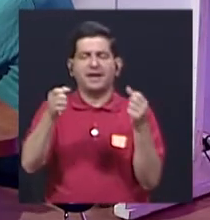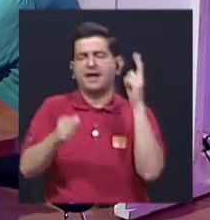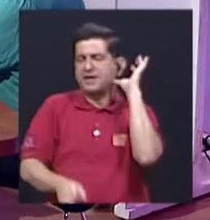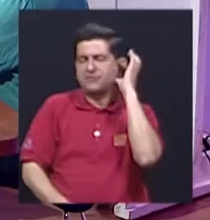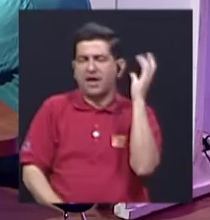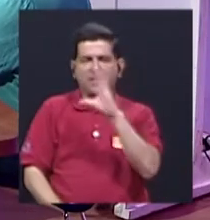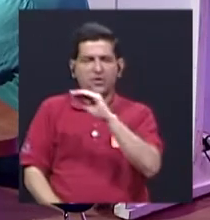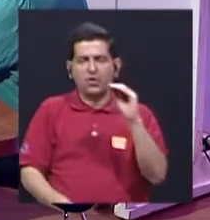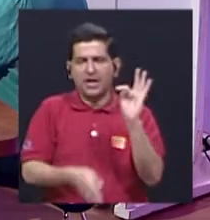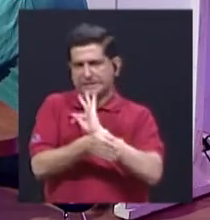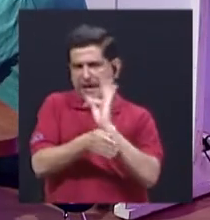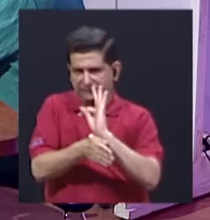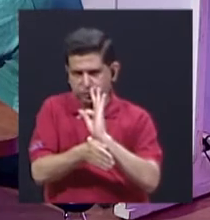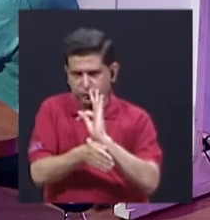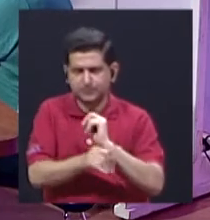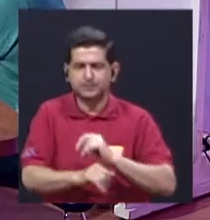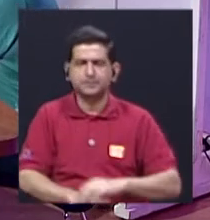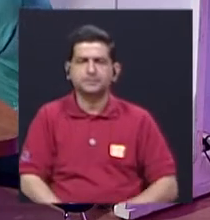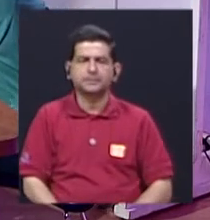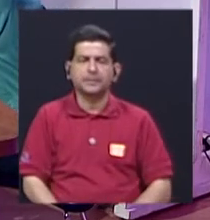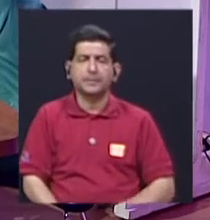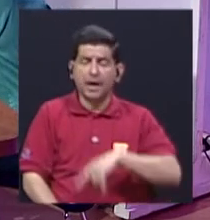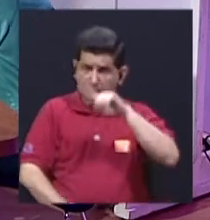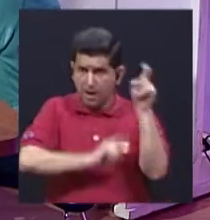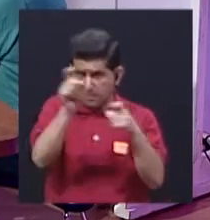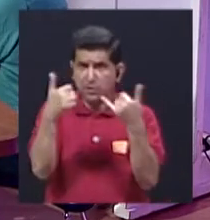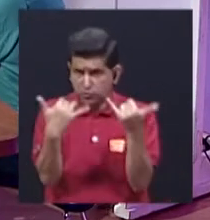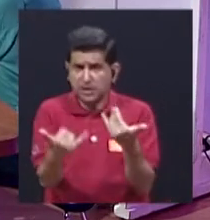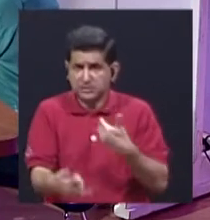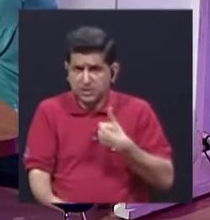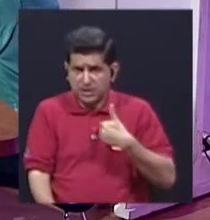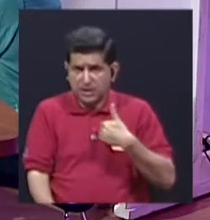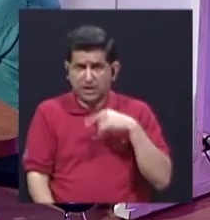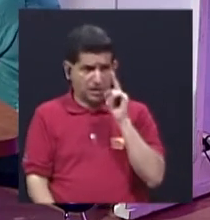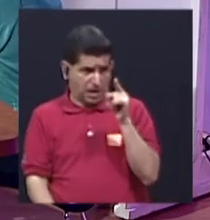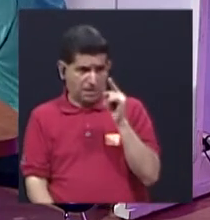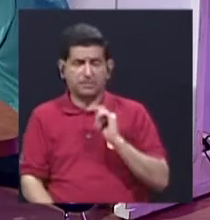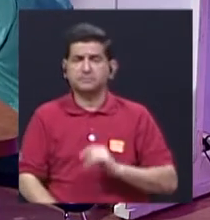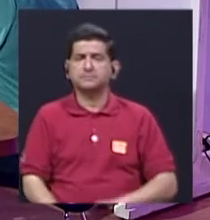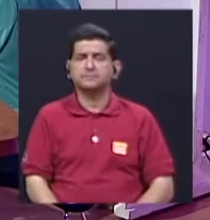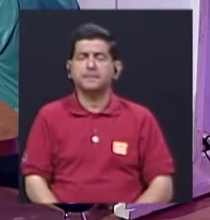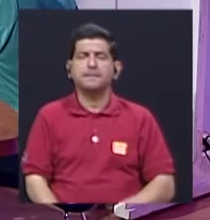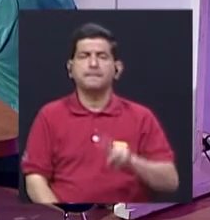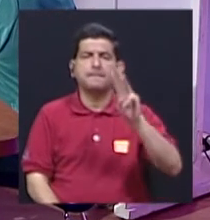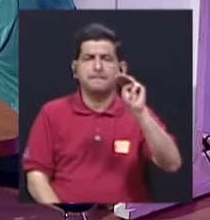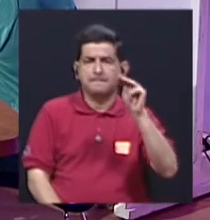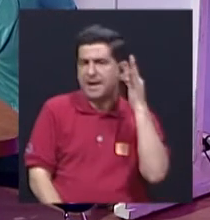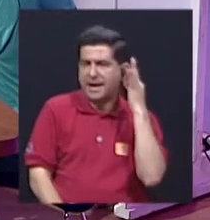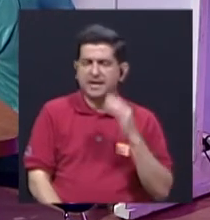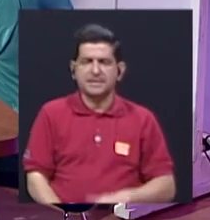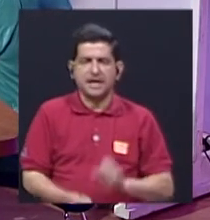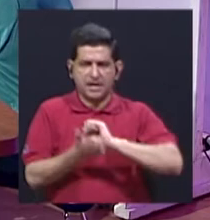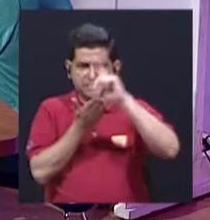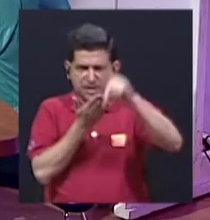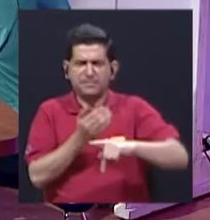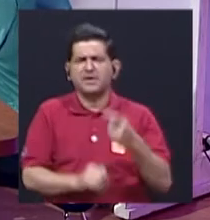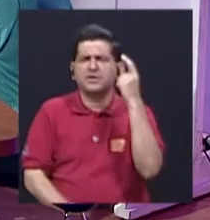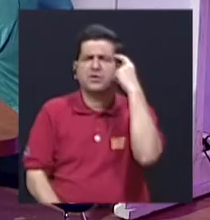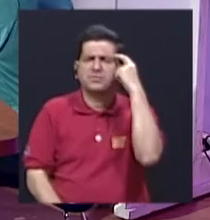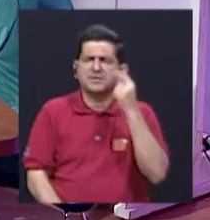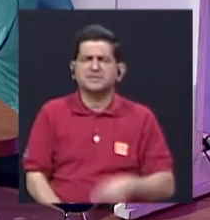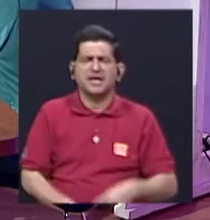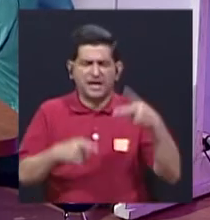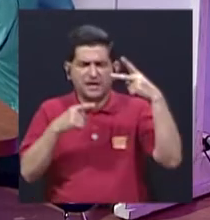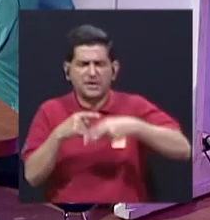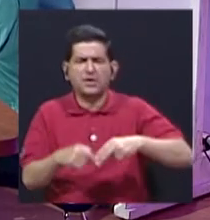y televisión. Bueno, hay algunas preguntas ya planteadas aquí. Dice Margarita de San Pedro, ¿qué piensan de la